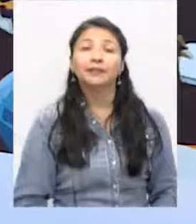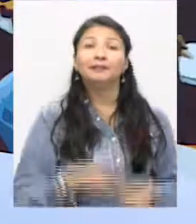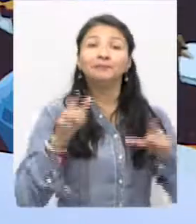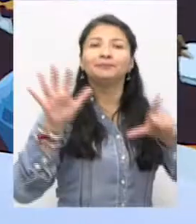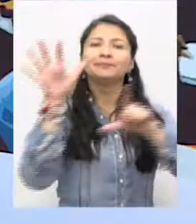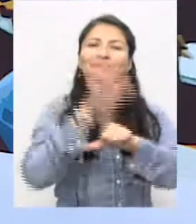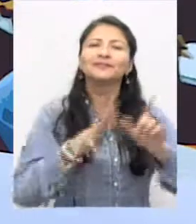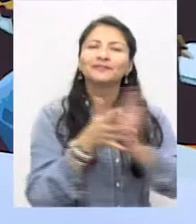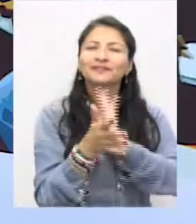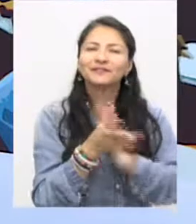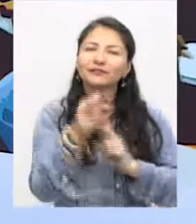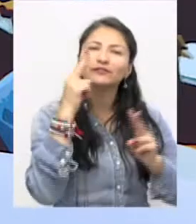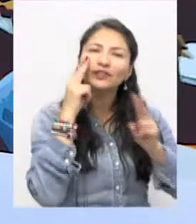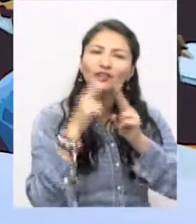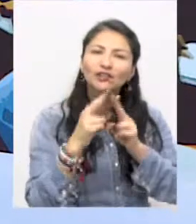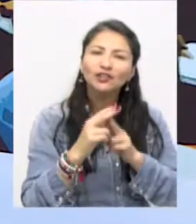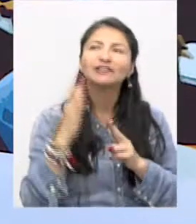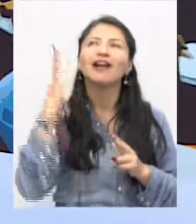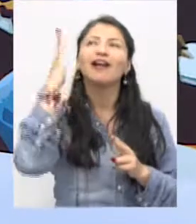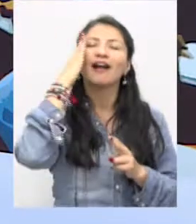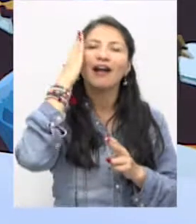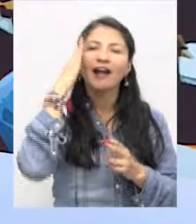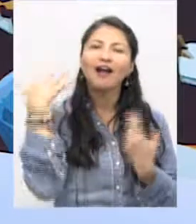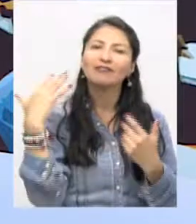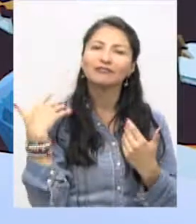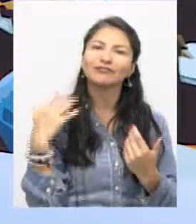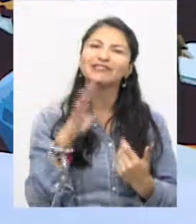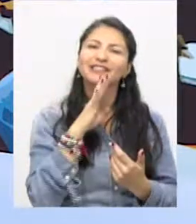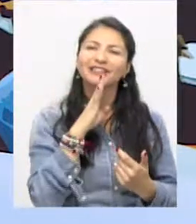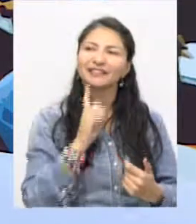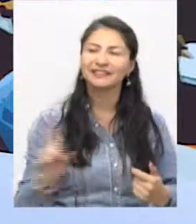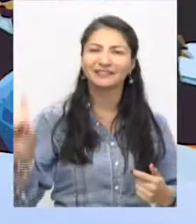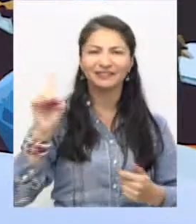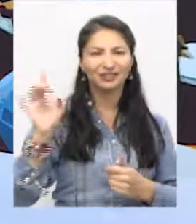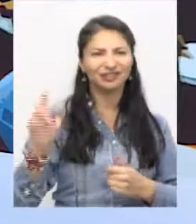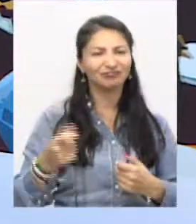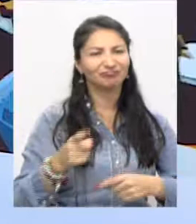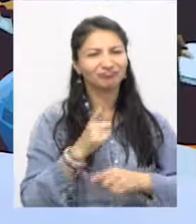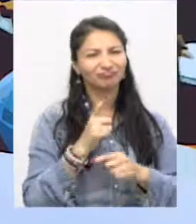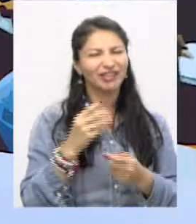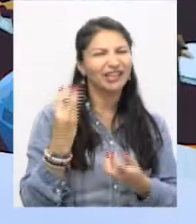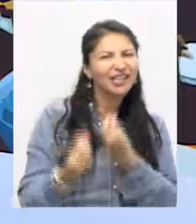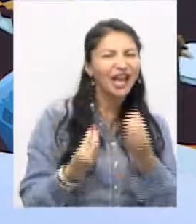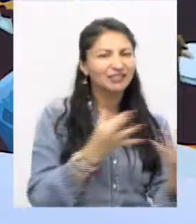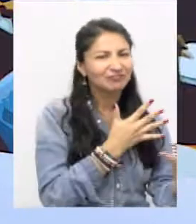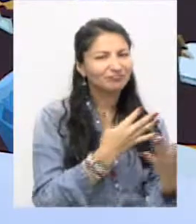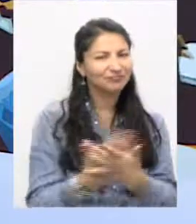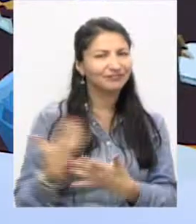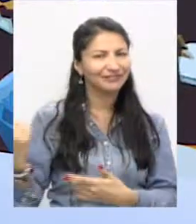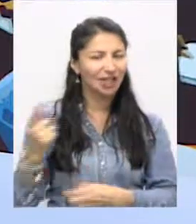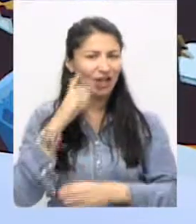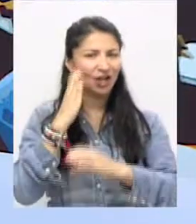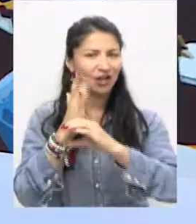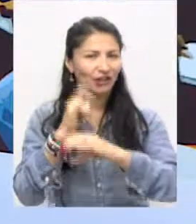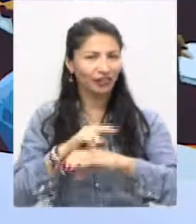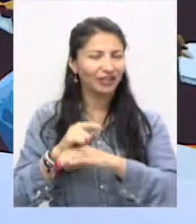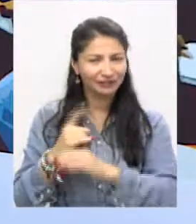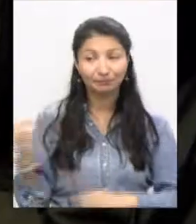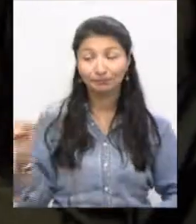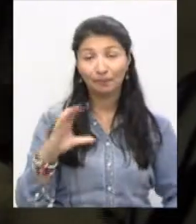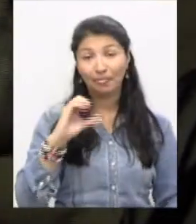En nuestro flash informativo, conozca en minutos los más recientes pronunciamientos de la Contraloría General de la República.